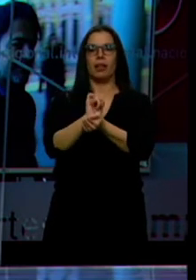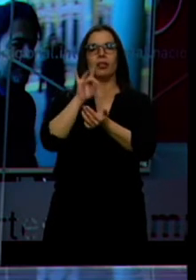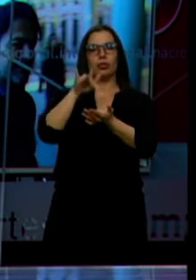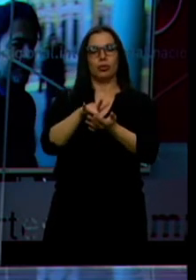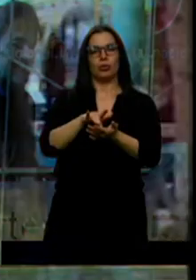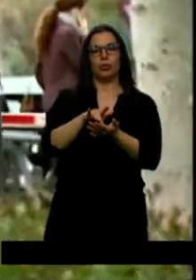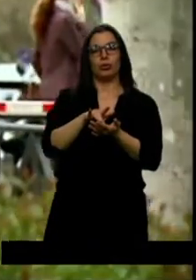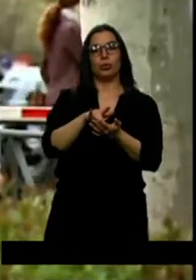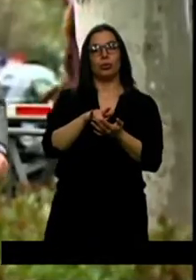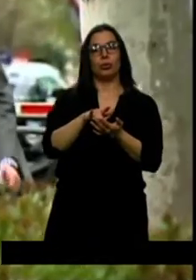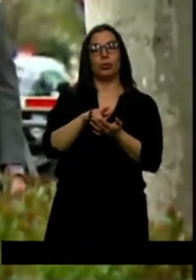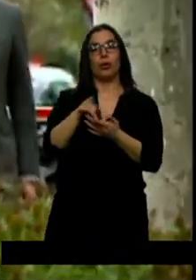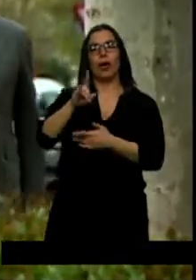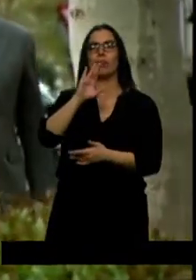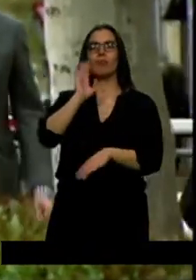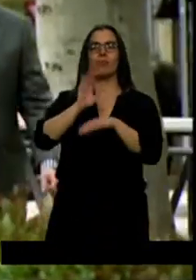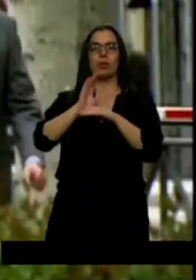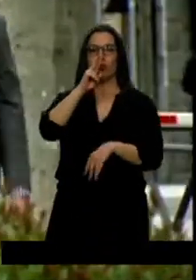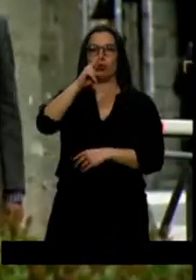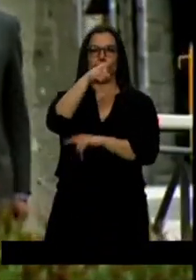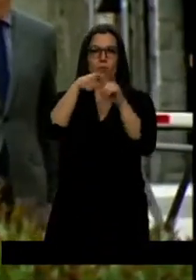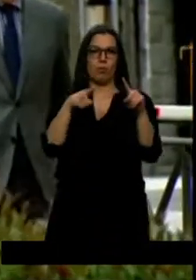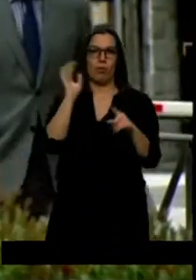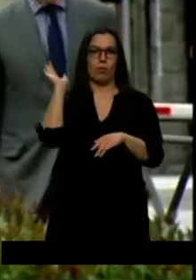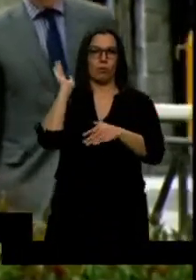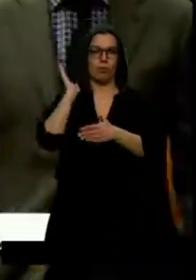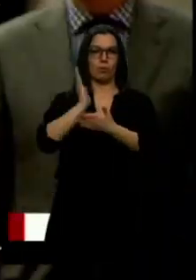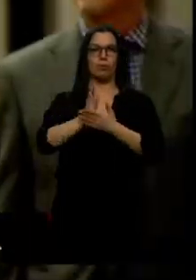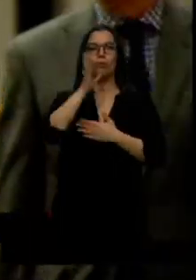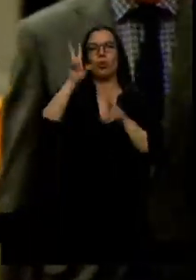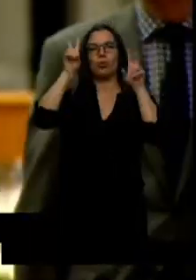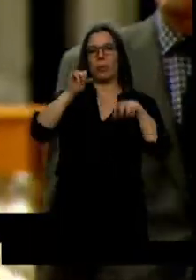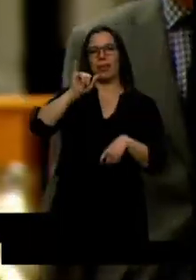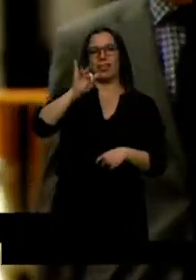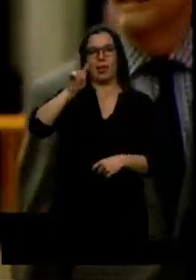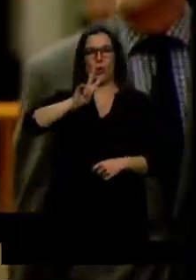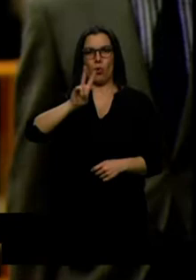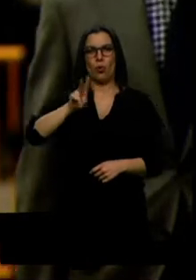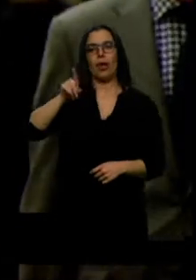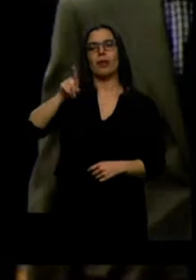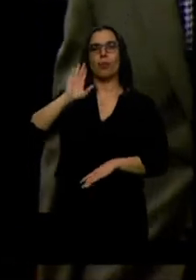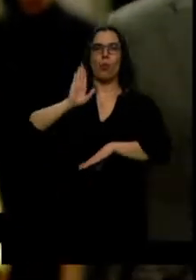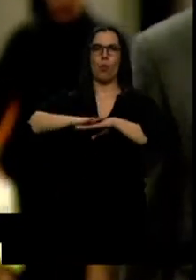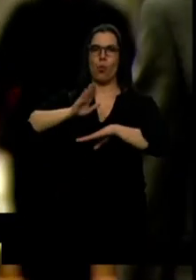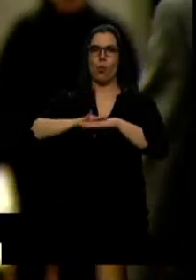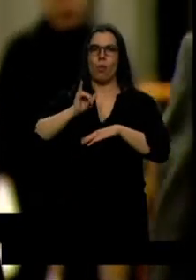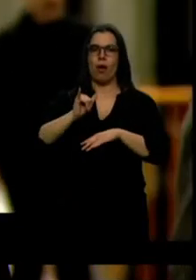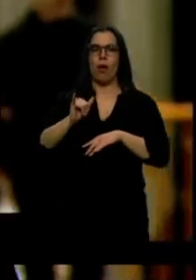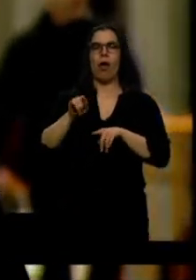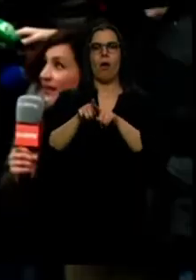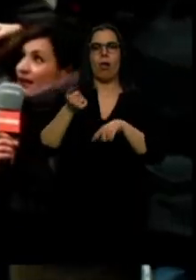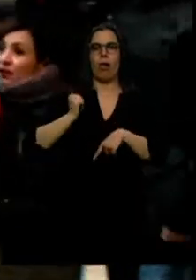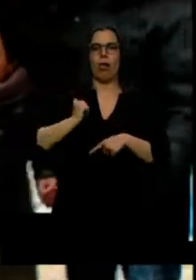para que cumpla su condena de dos años y medio de la 7V. Oriol Puyol ha sido declarado culpable de tráfico de influencias, cohecho y falsedad